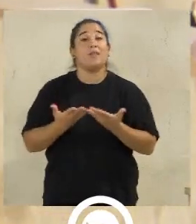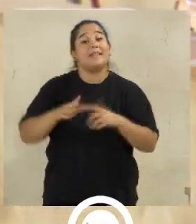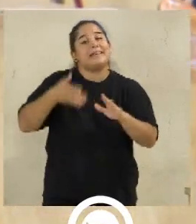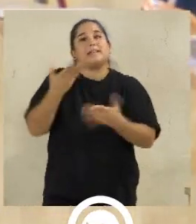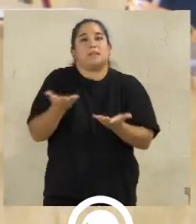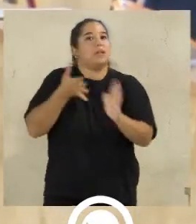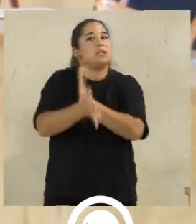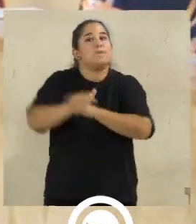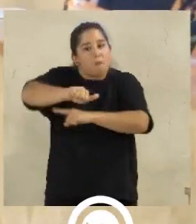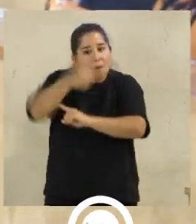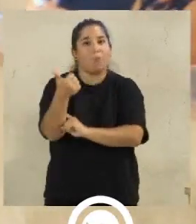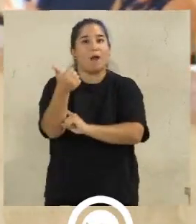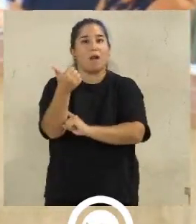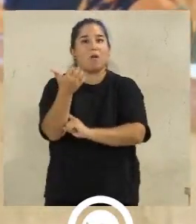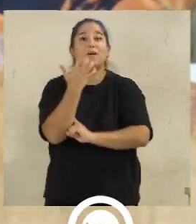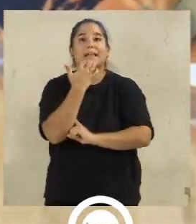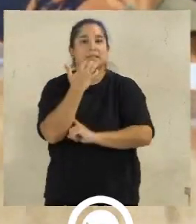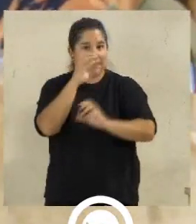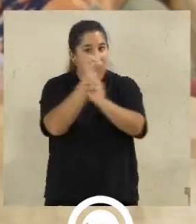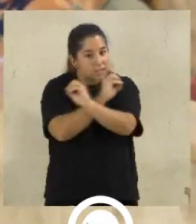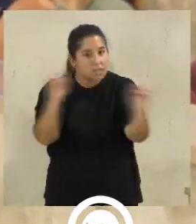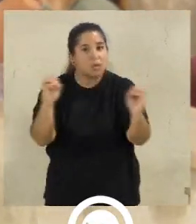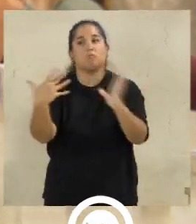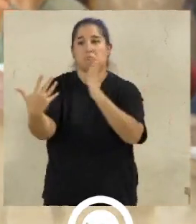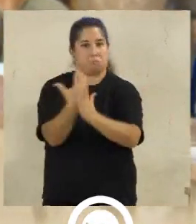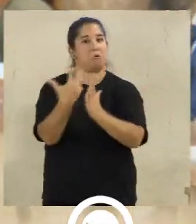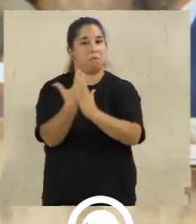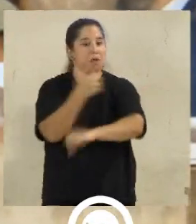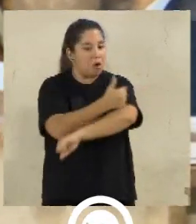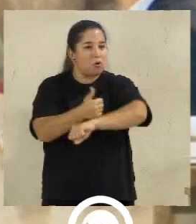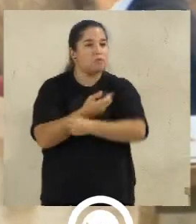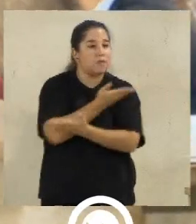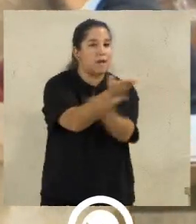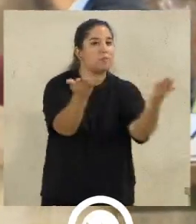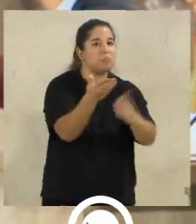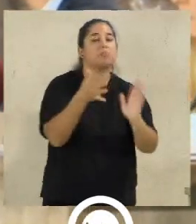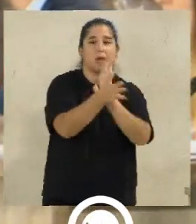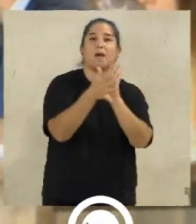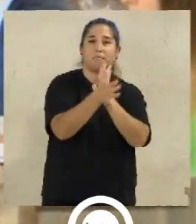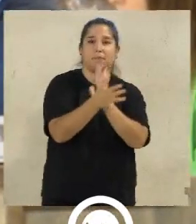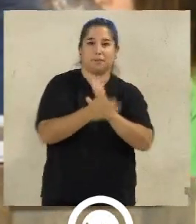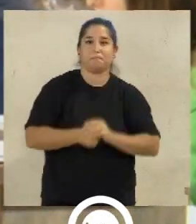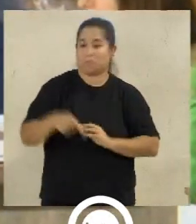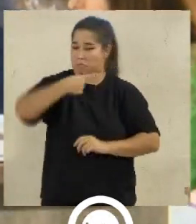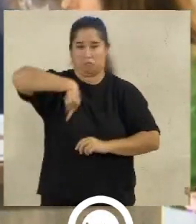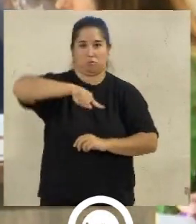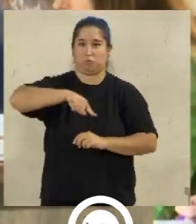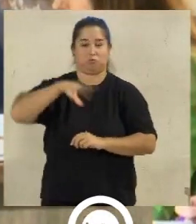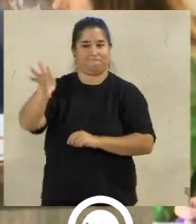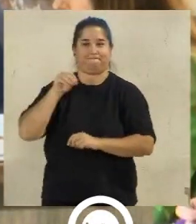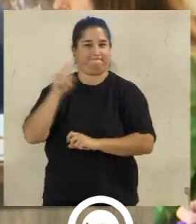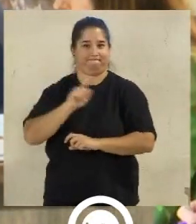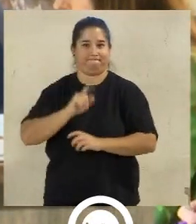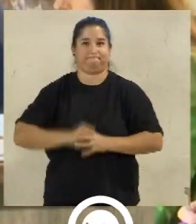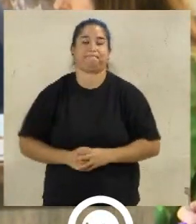criticaba la alta inversión del ayuntamiento en los servicios básicos como agua, jardines o limpieza. Le cuesta a los